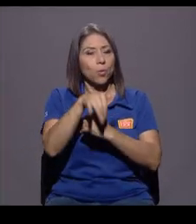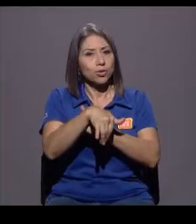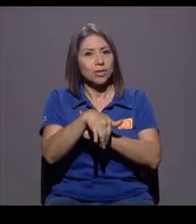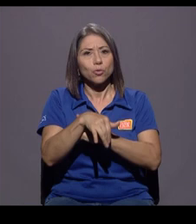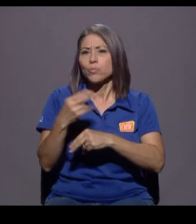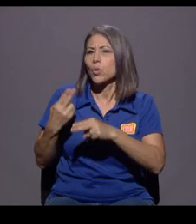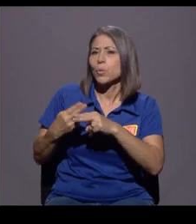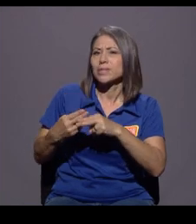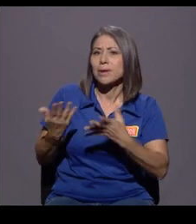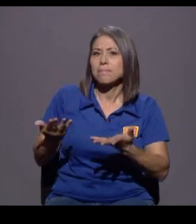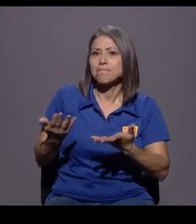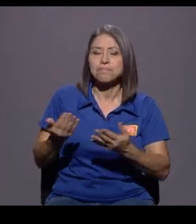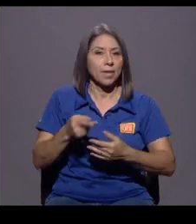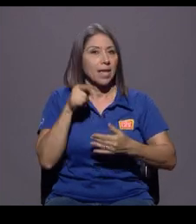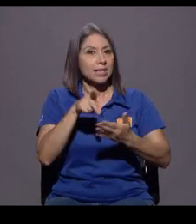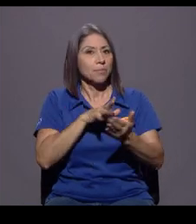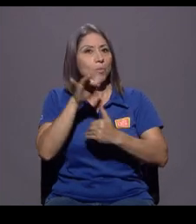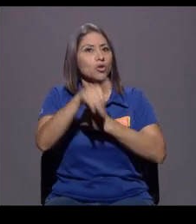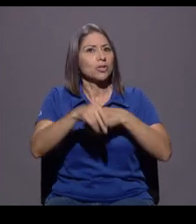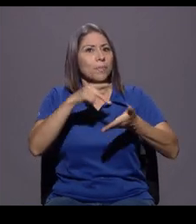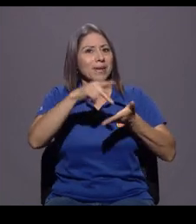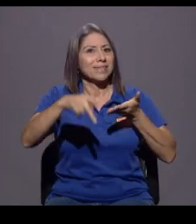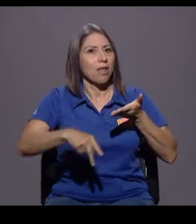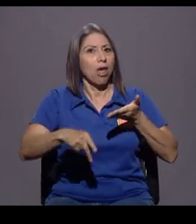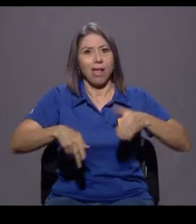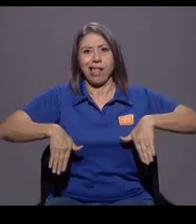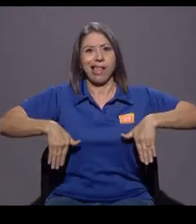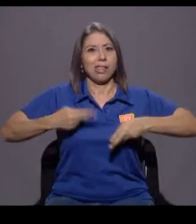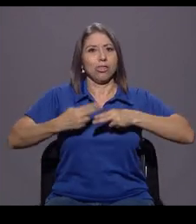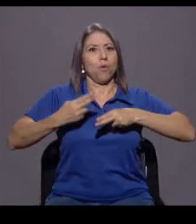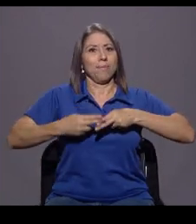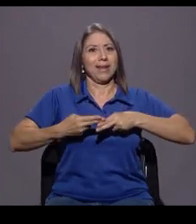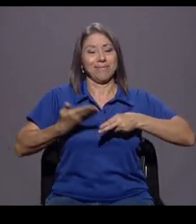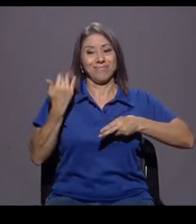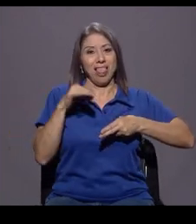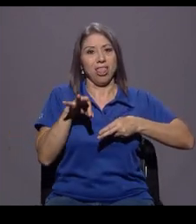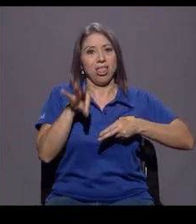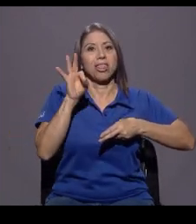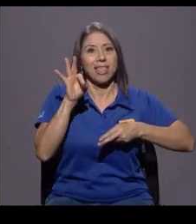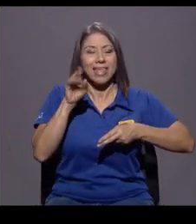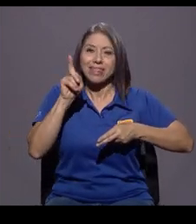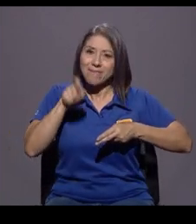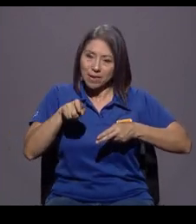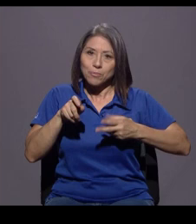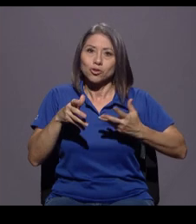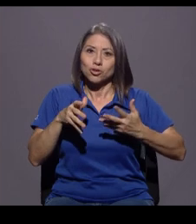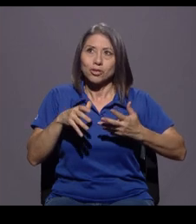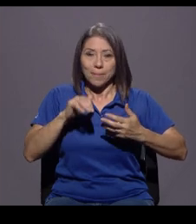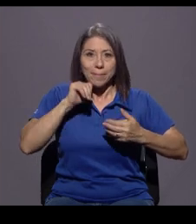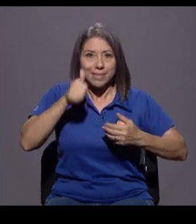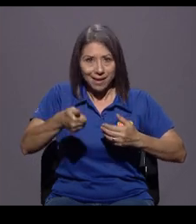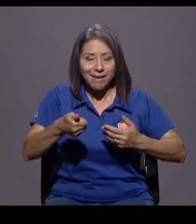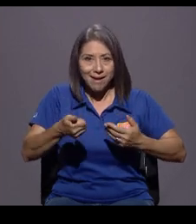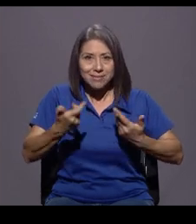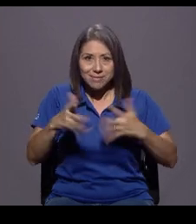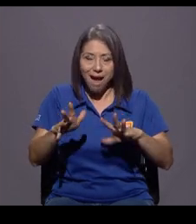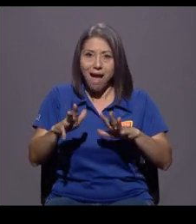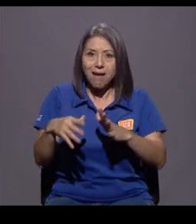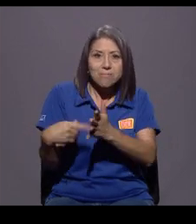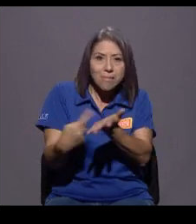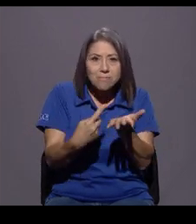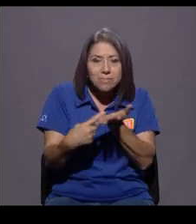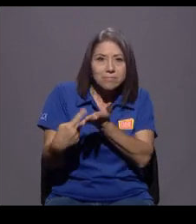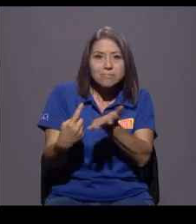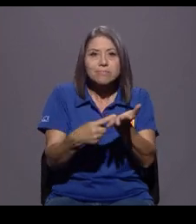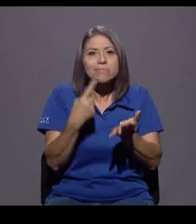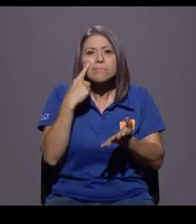¿Cómo se llama? Es un proyecto en Pérez de León, no tiene nombre, lo acabamos de seleccionar y tenemos que sentarnos, de hecho, mañana, a ver